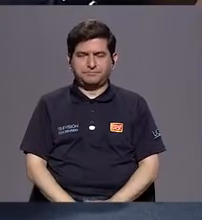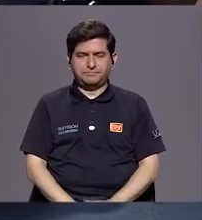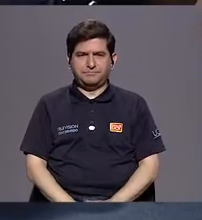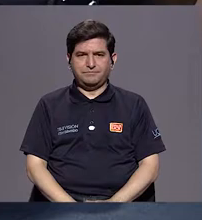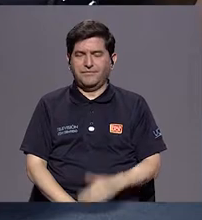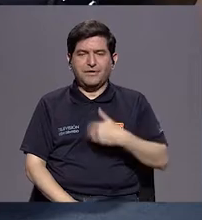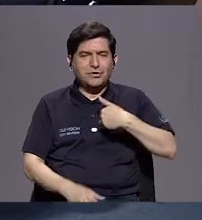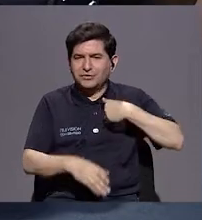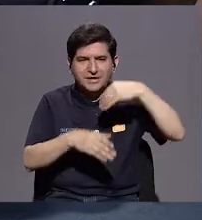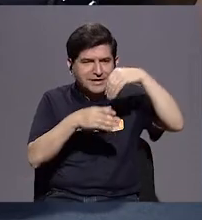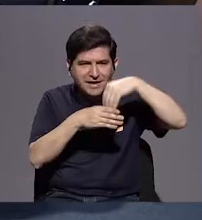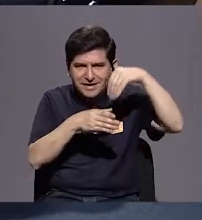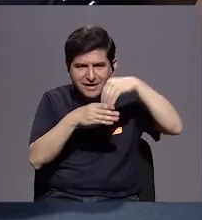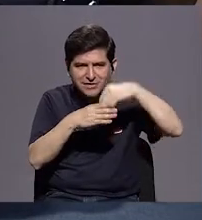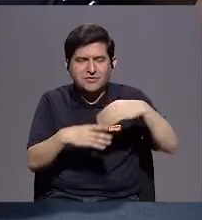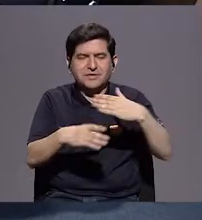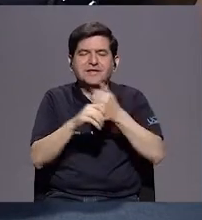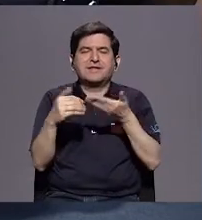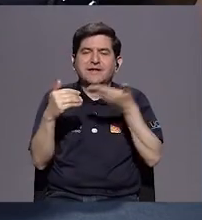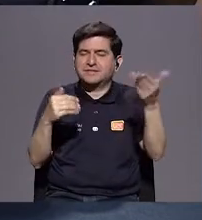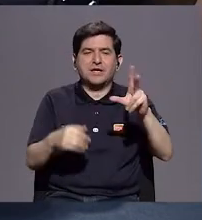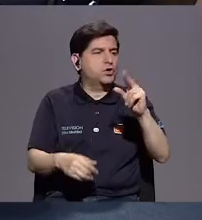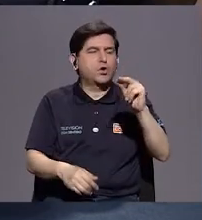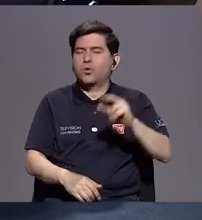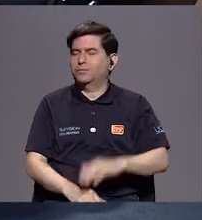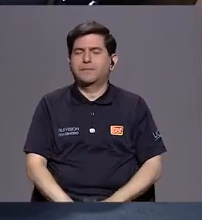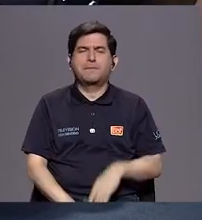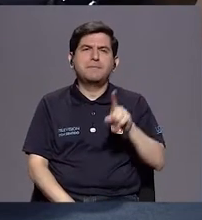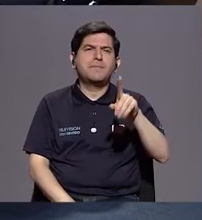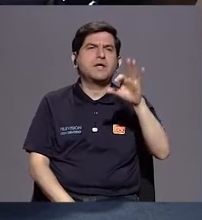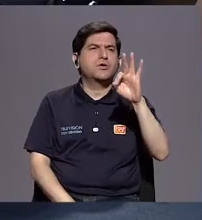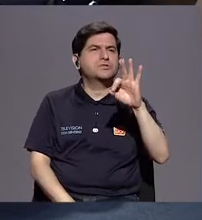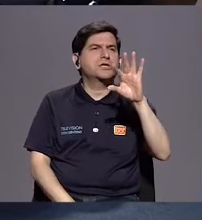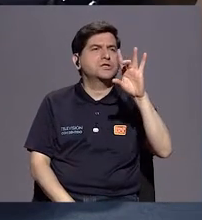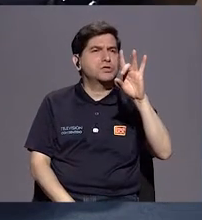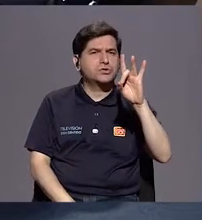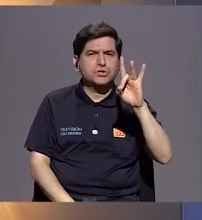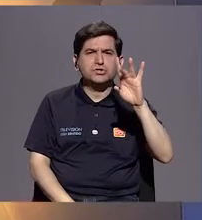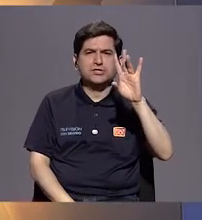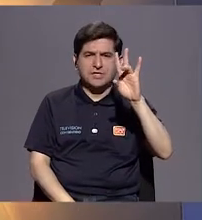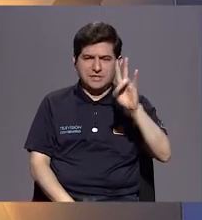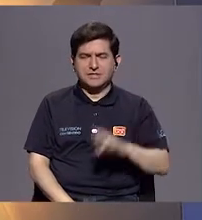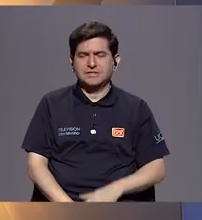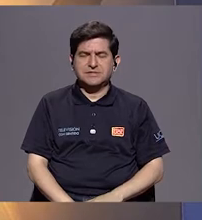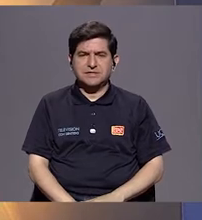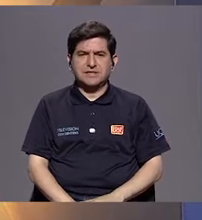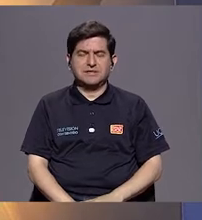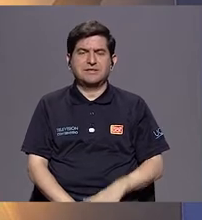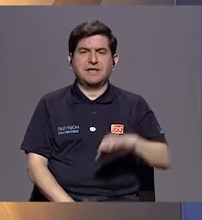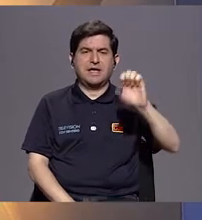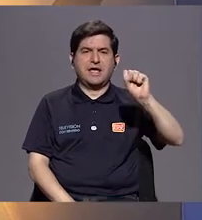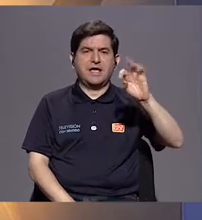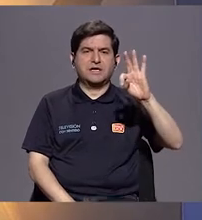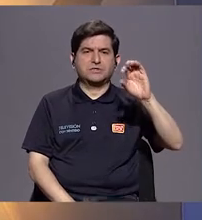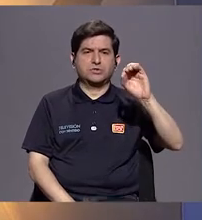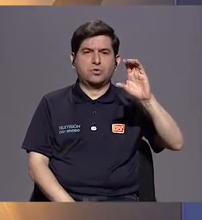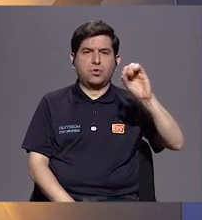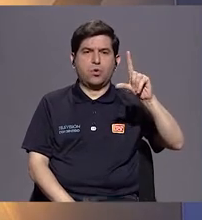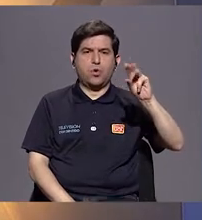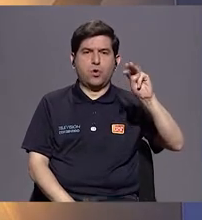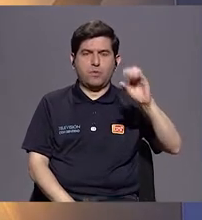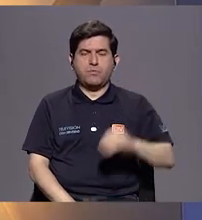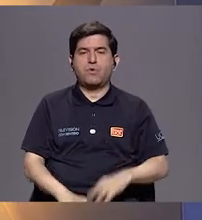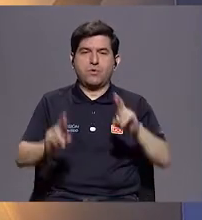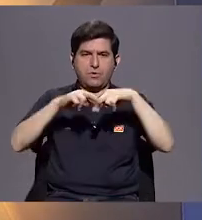tiene todavía el contenido de cómo se van a hacer las cosas. No. Desde 1987, en Estocolmo, con la Reunión